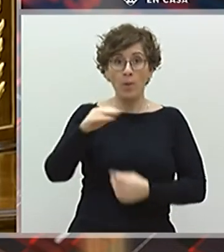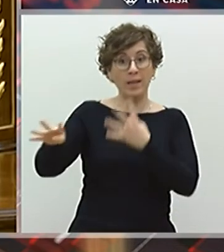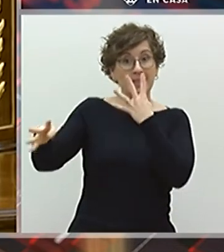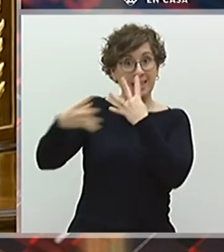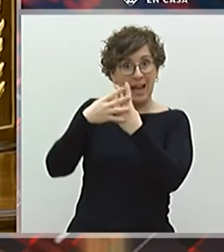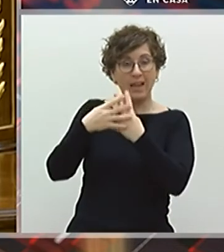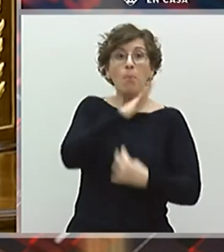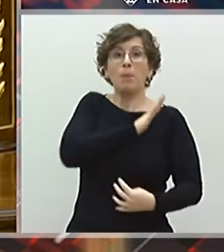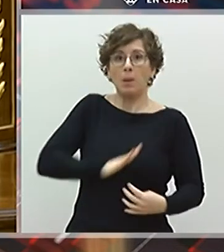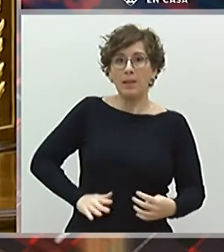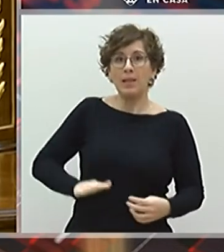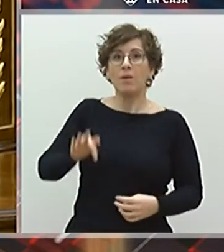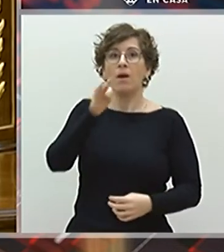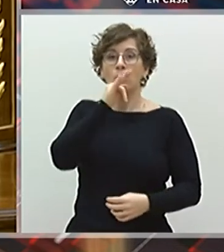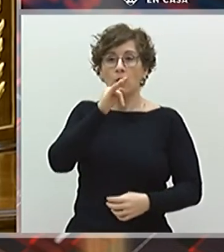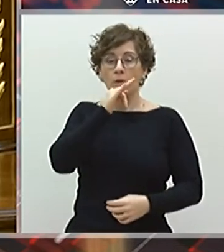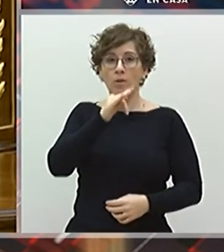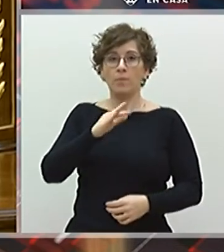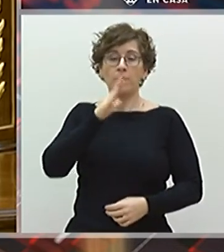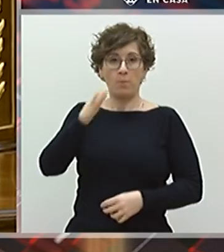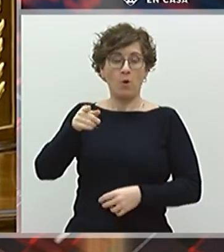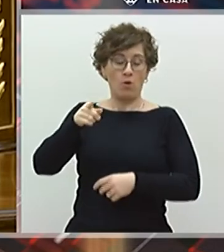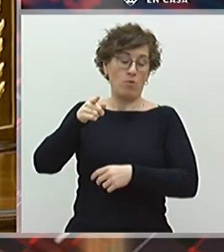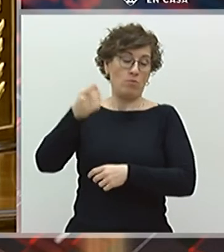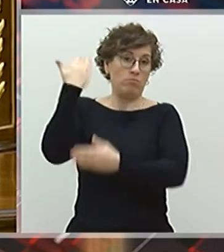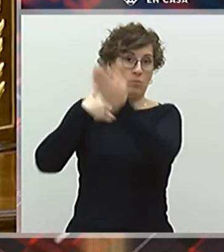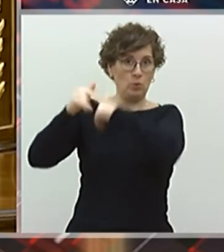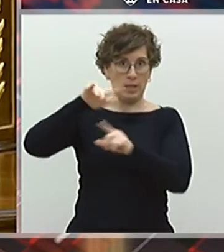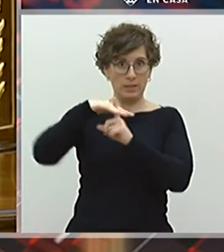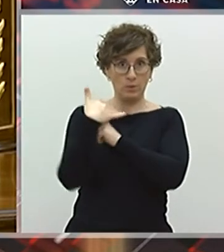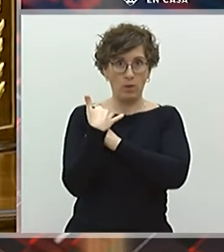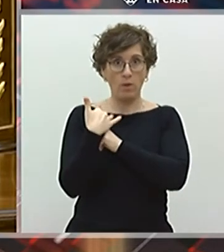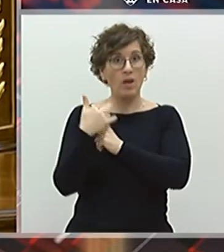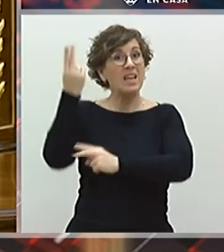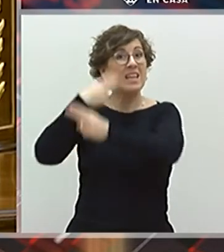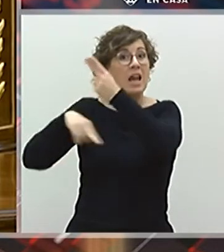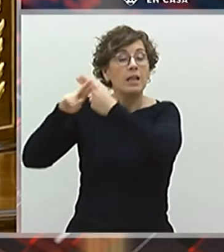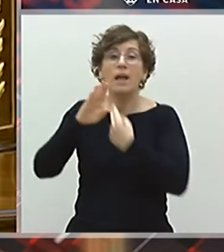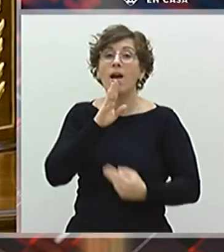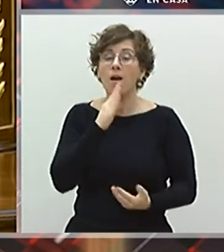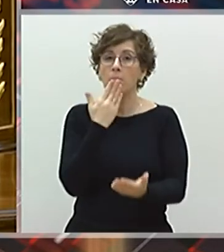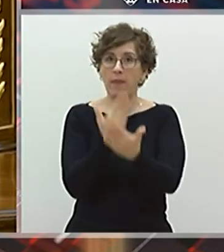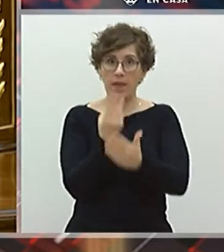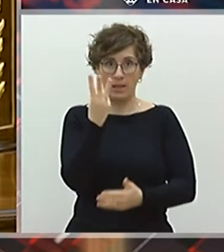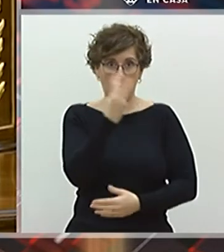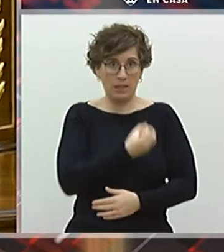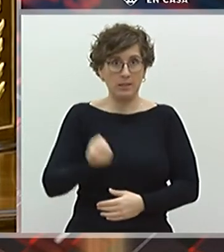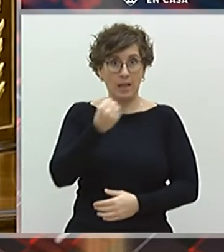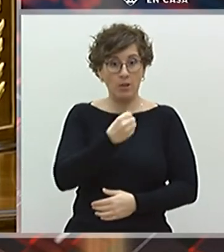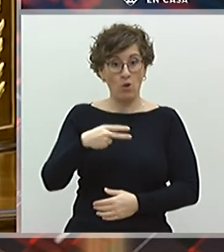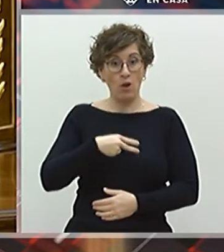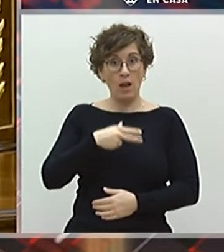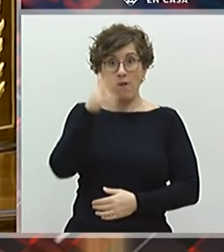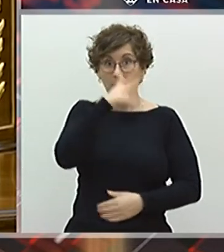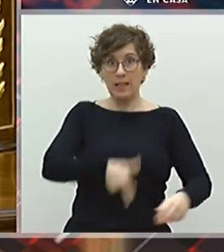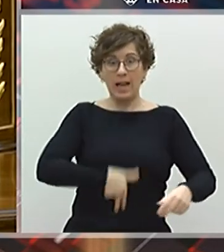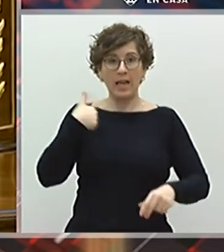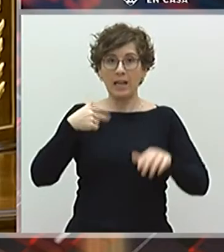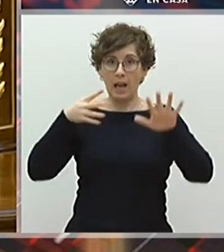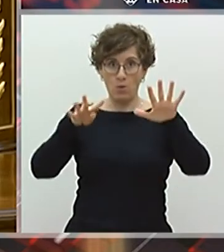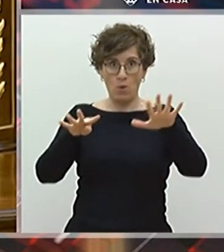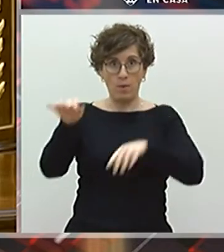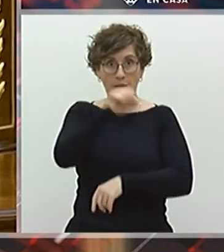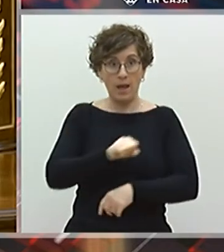por la sentencia del procés. Y la Generalitat le pedía tres. Sinceramente, no nos dejan más